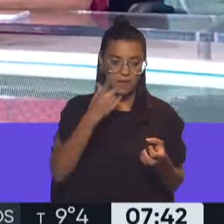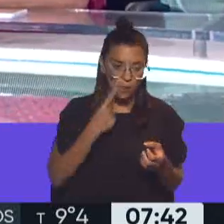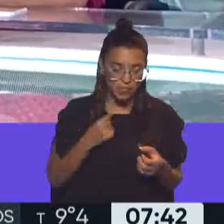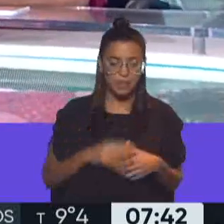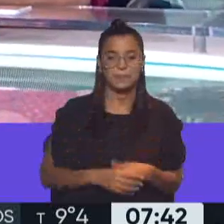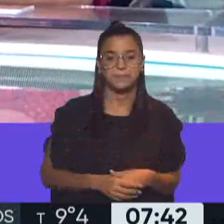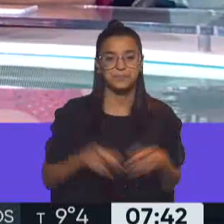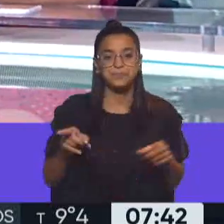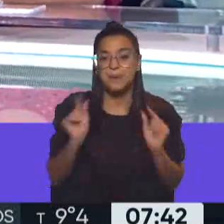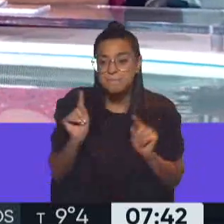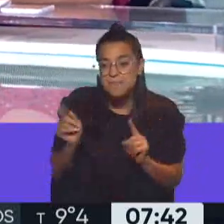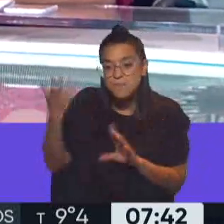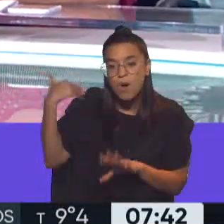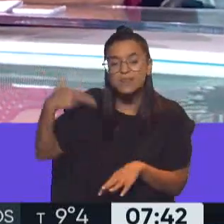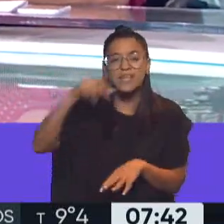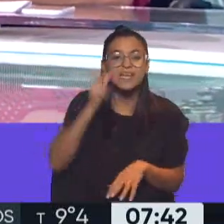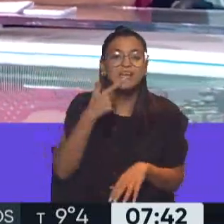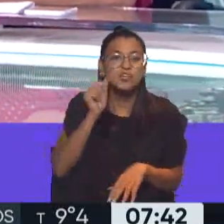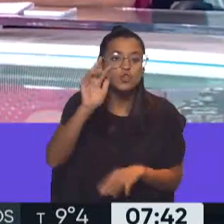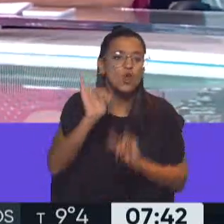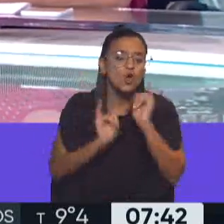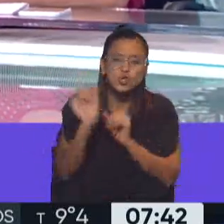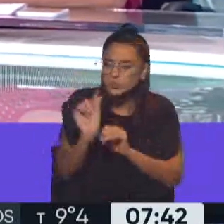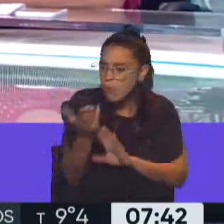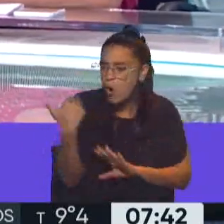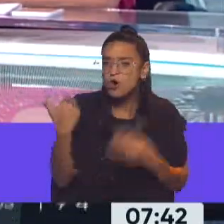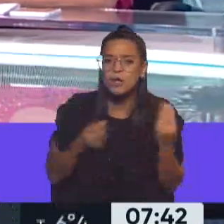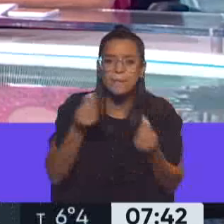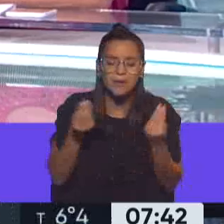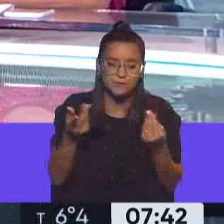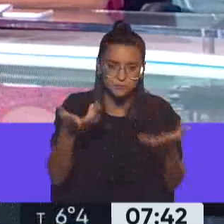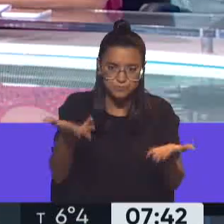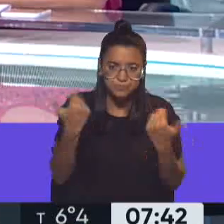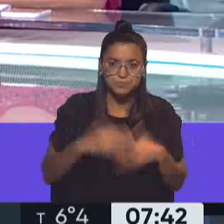Bueno, recién en esto el expósito relataba un poco lo que ha pasado en las últimas horas. Lo escuchamos, doctor.